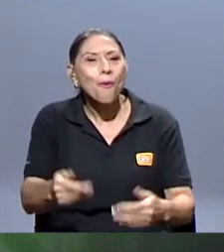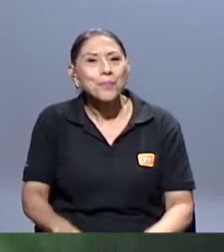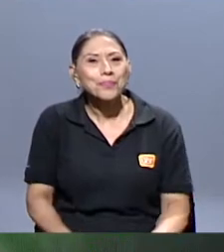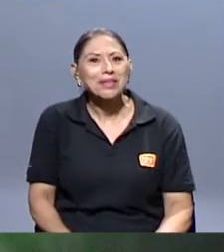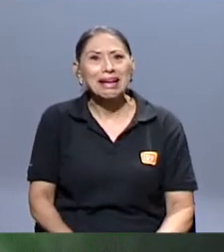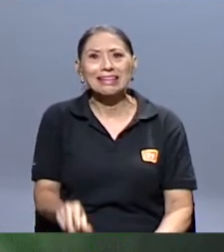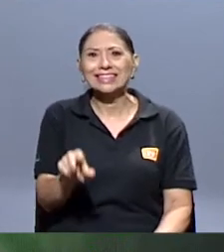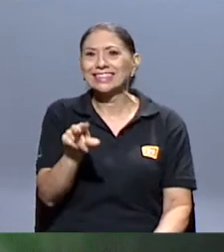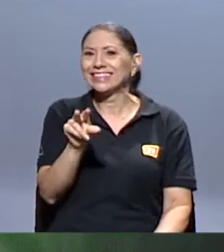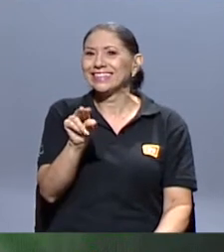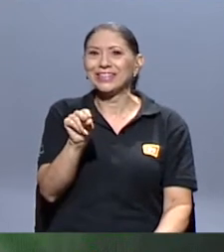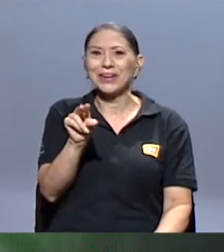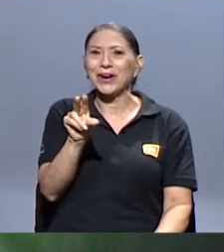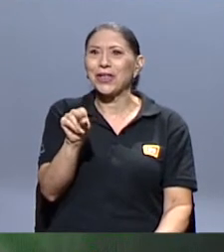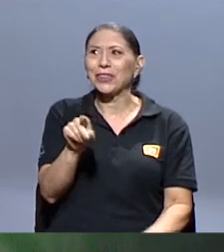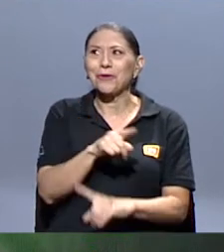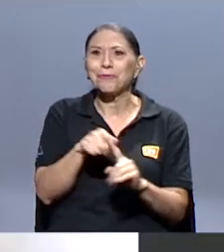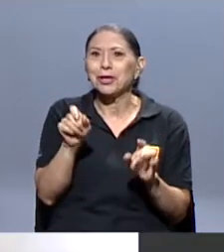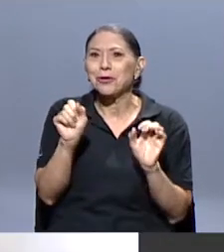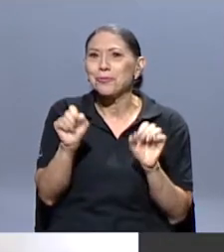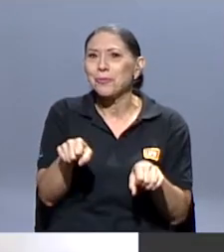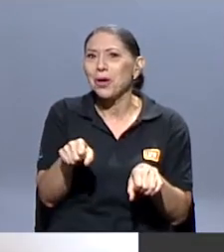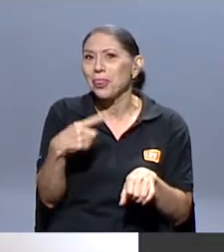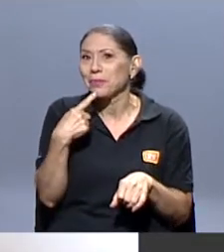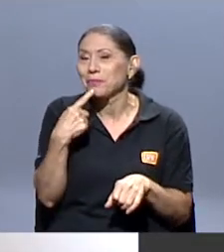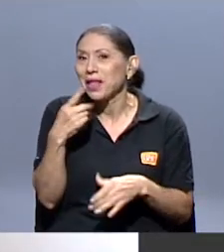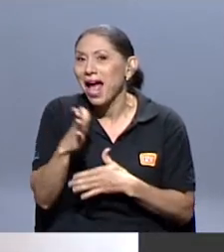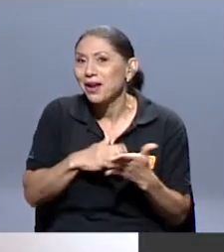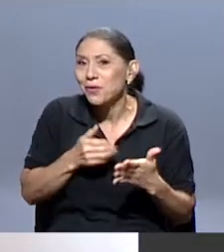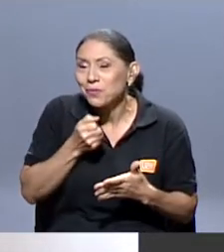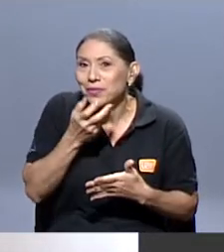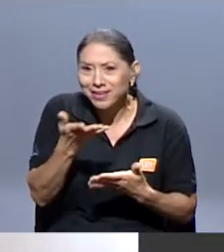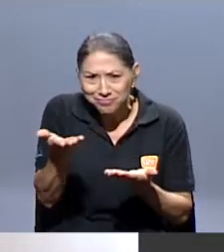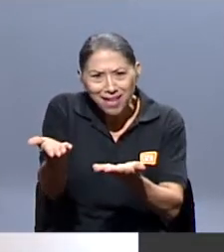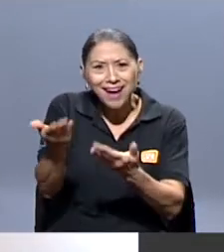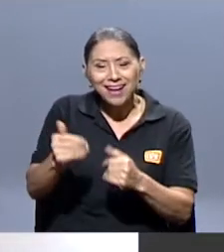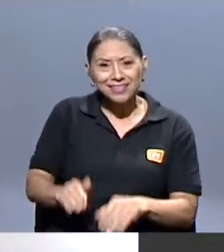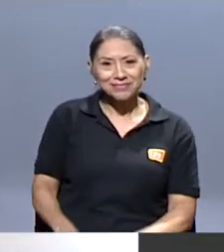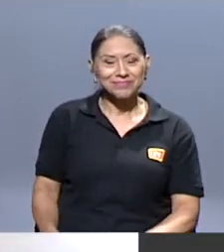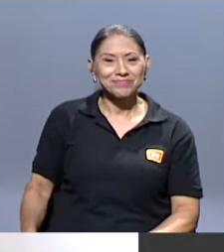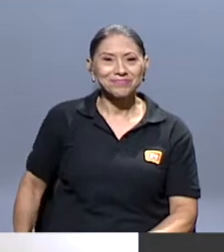No, no, pero puedo mandar algo a Acapella. Ah, bueno, hágale entonces.